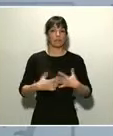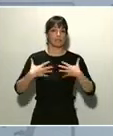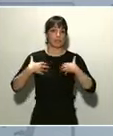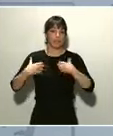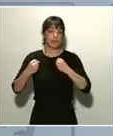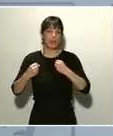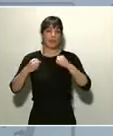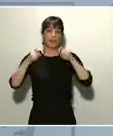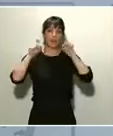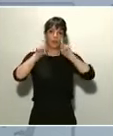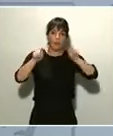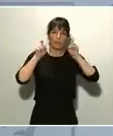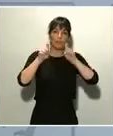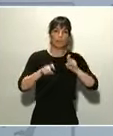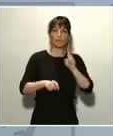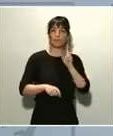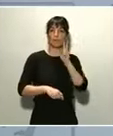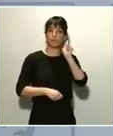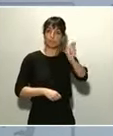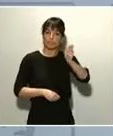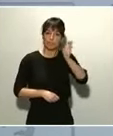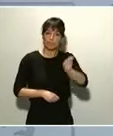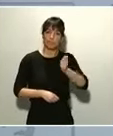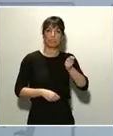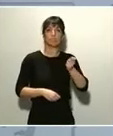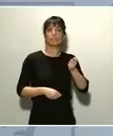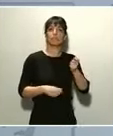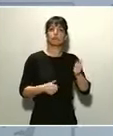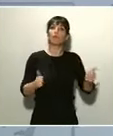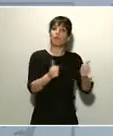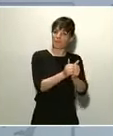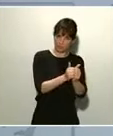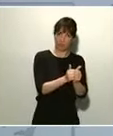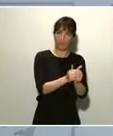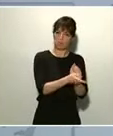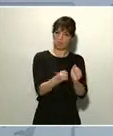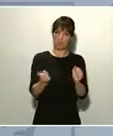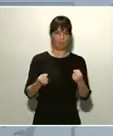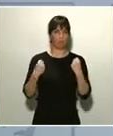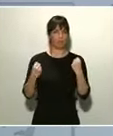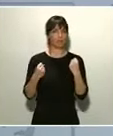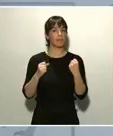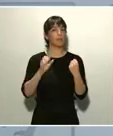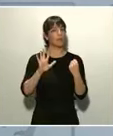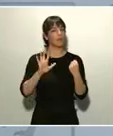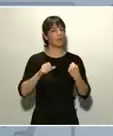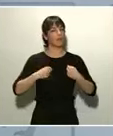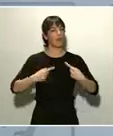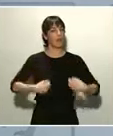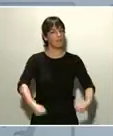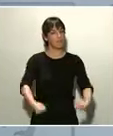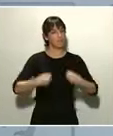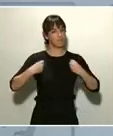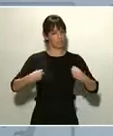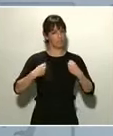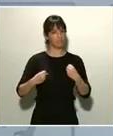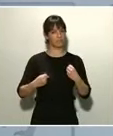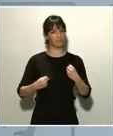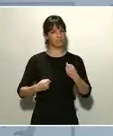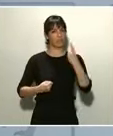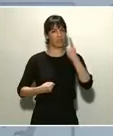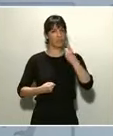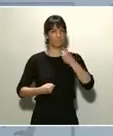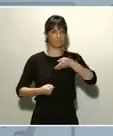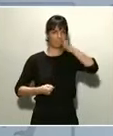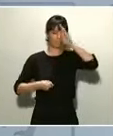el ámbito de las pensiones y en el ámbito también de la dependencia. Pero tenemos que fortalecerlo. Yo creo que esta es una de las grandes lecciones que tenemos que sacar y extraer de